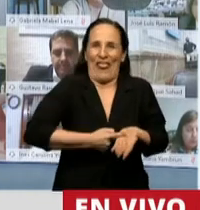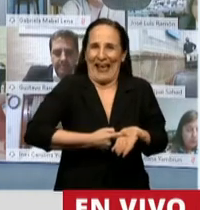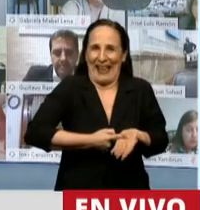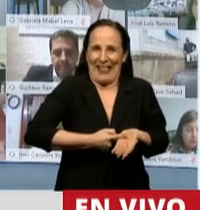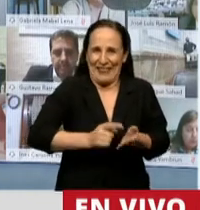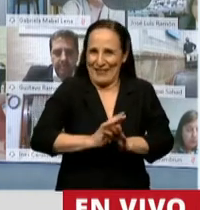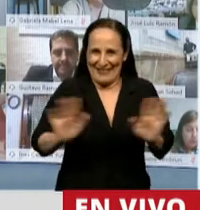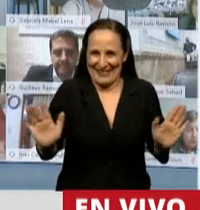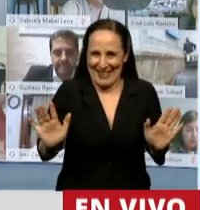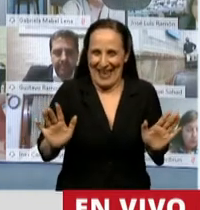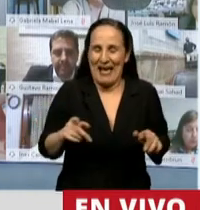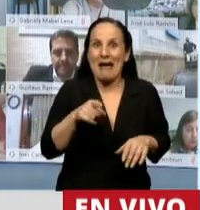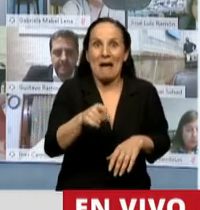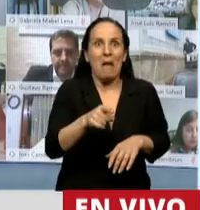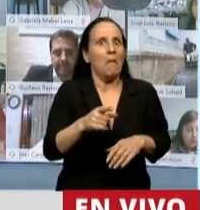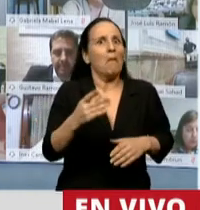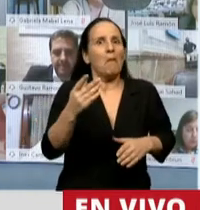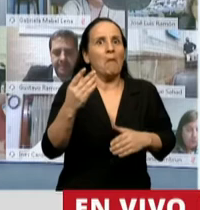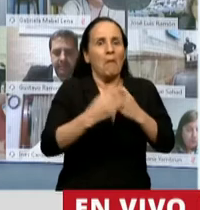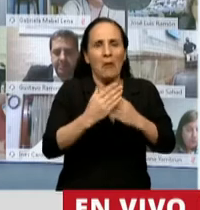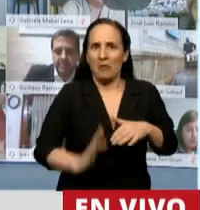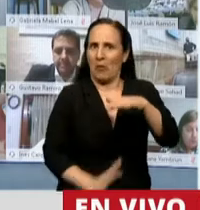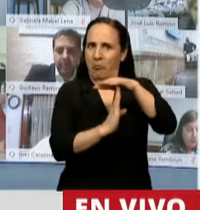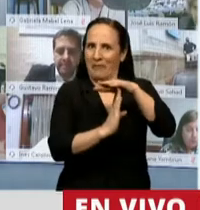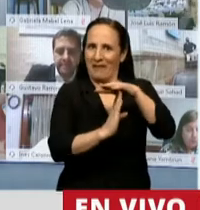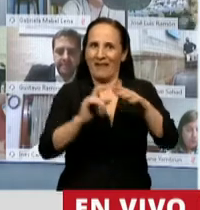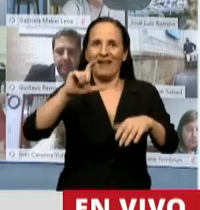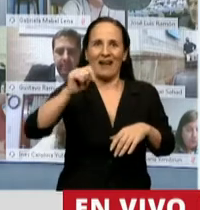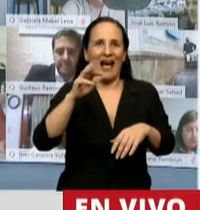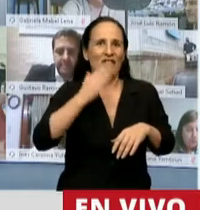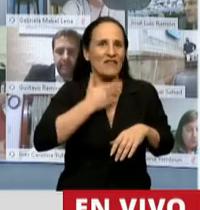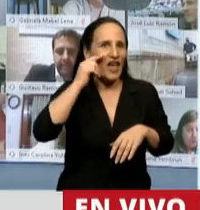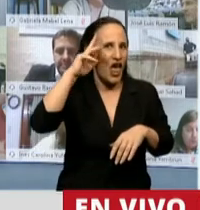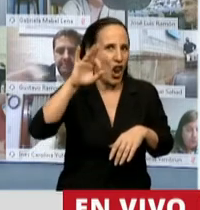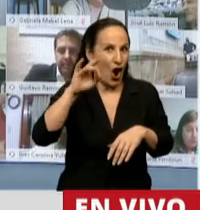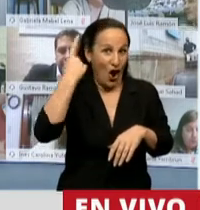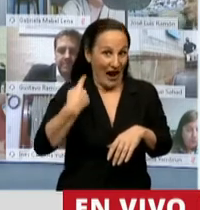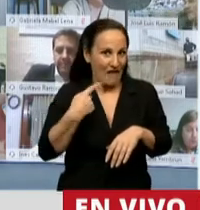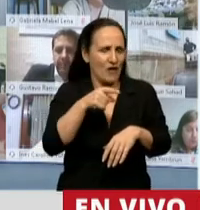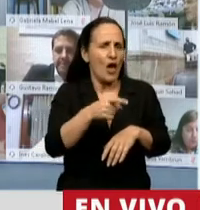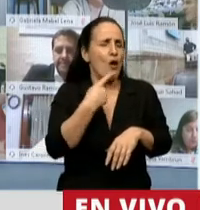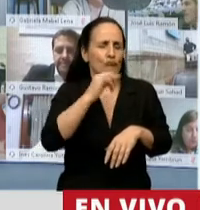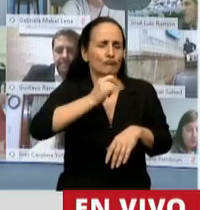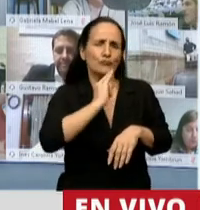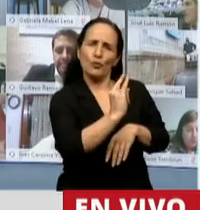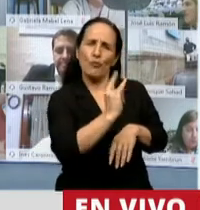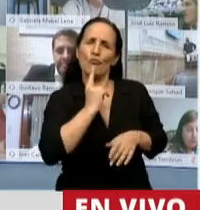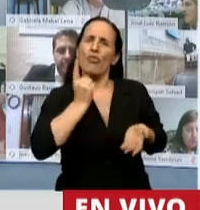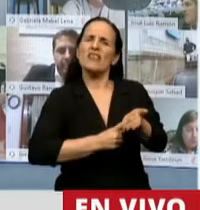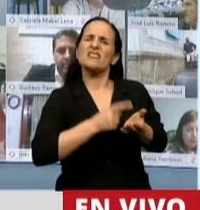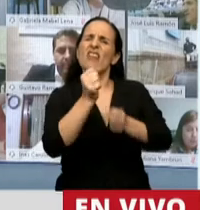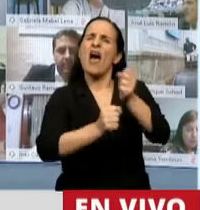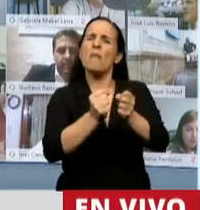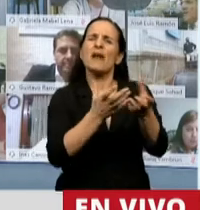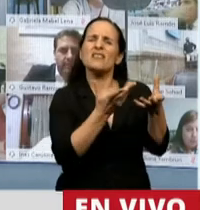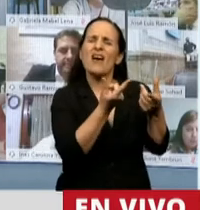puso en cabeza del jefe de gabinete, Santiago Cafiero, la potestad de decidir qué tipo de empresa